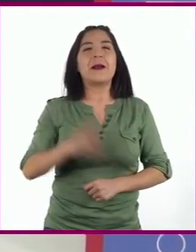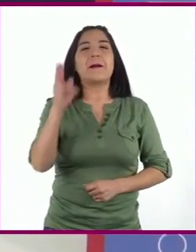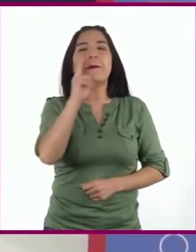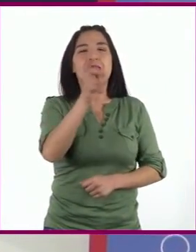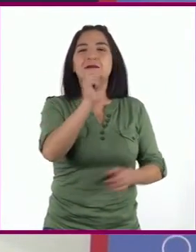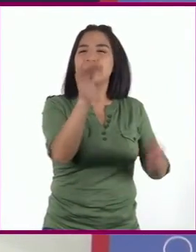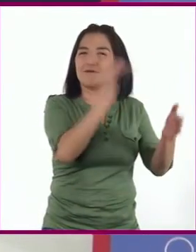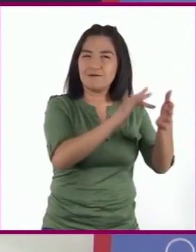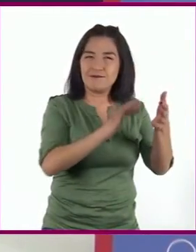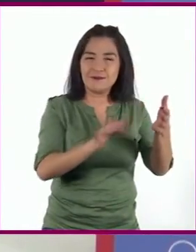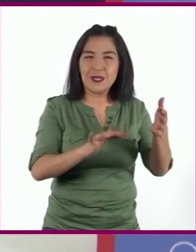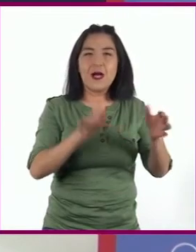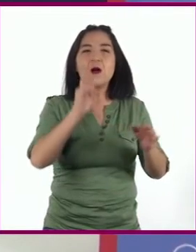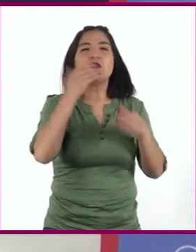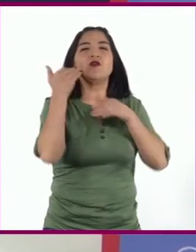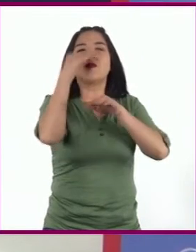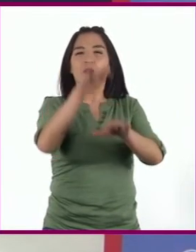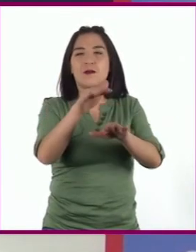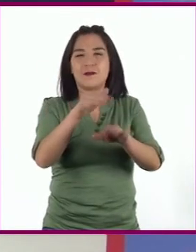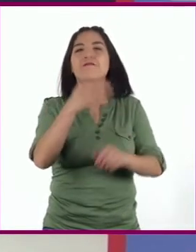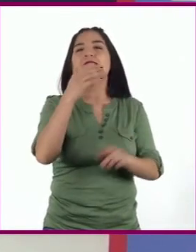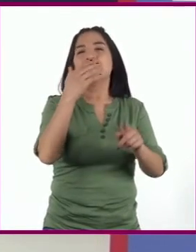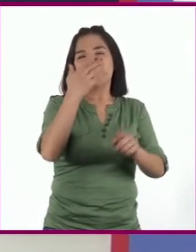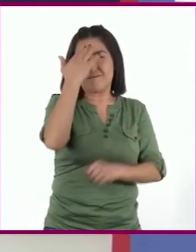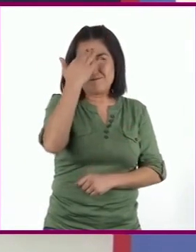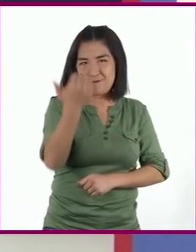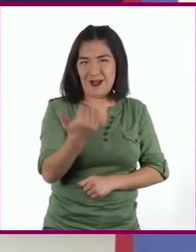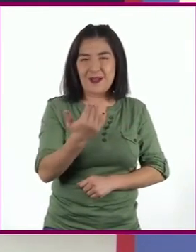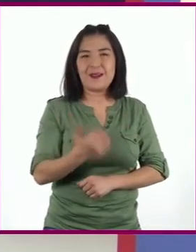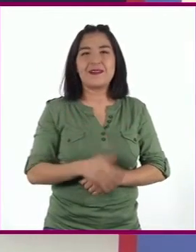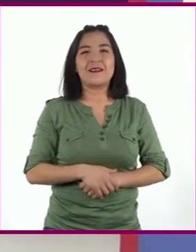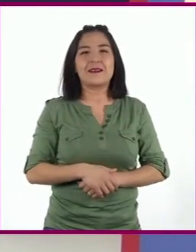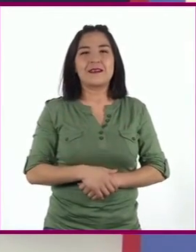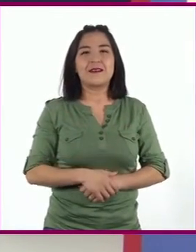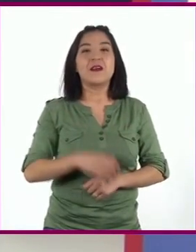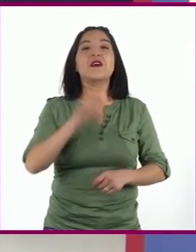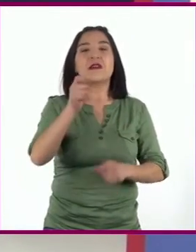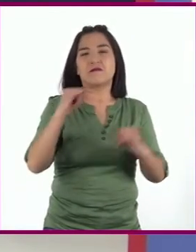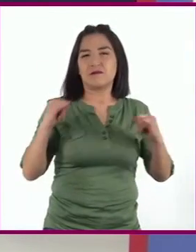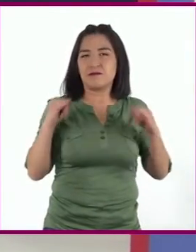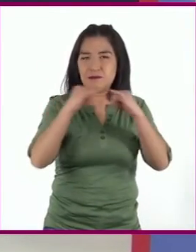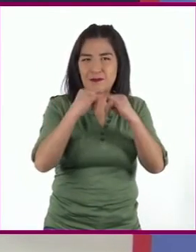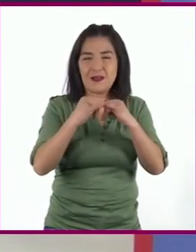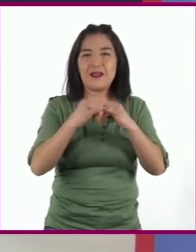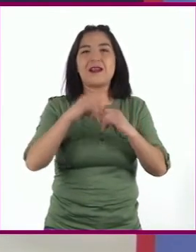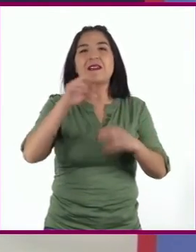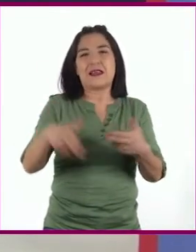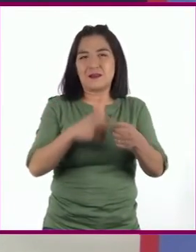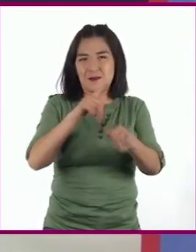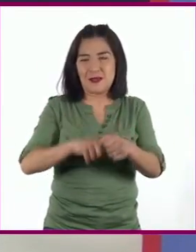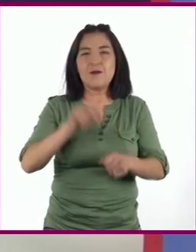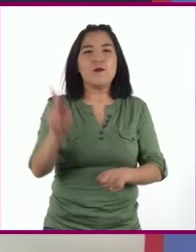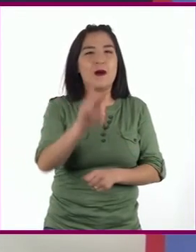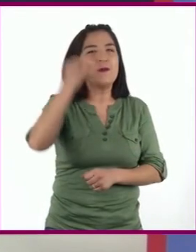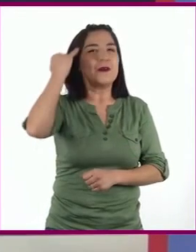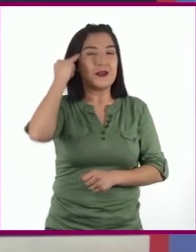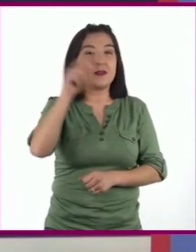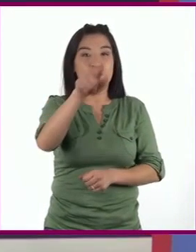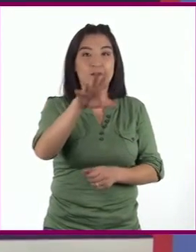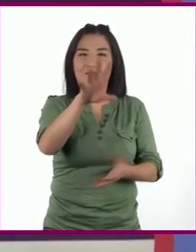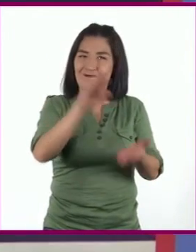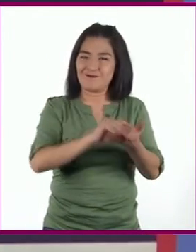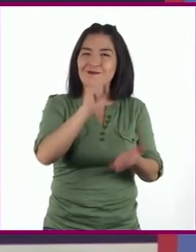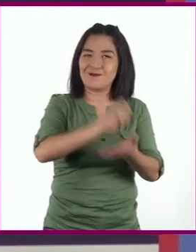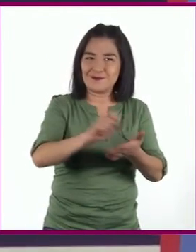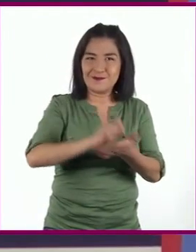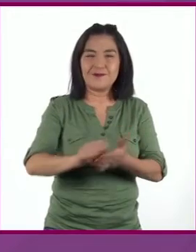textos que hablan de los mayas Realizado por el Instituto Nacional de los Pueblos Indígenas Tomen nota